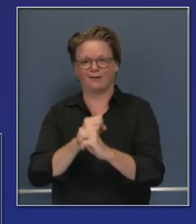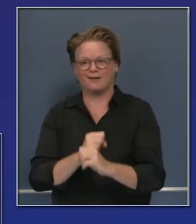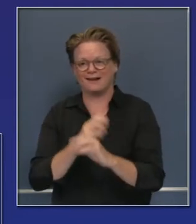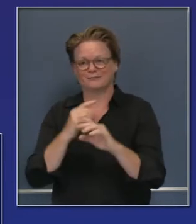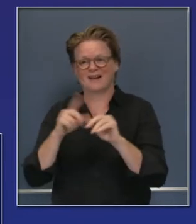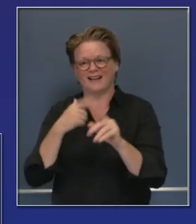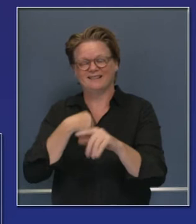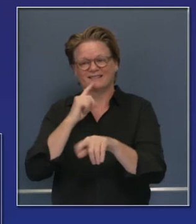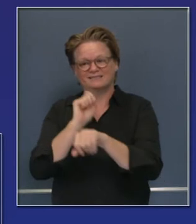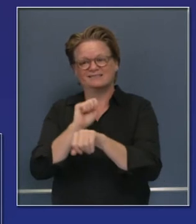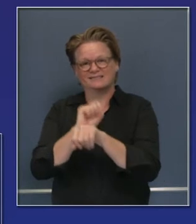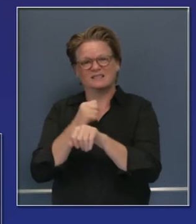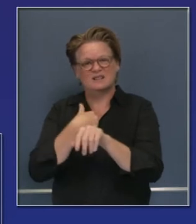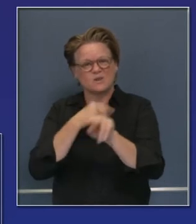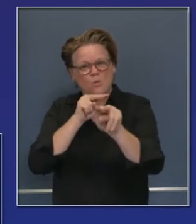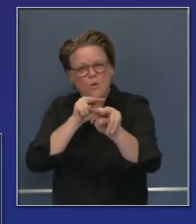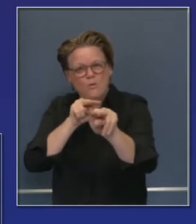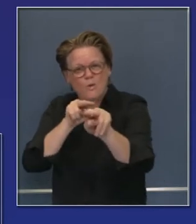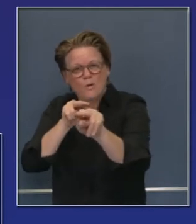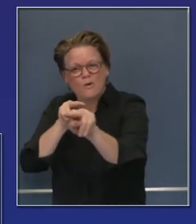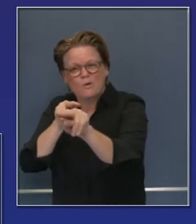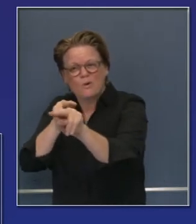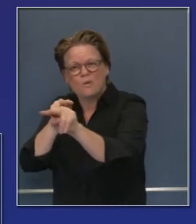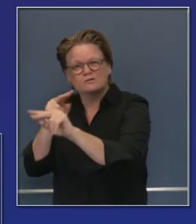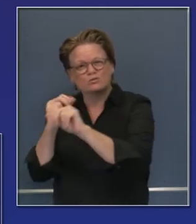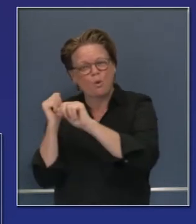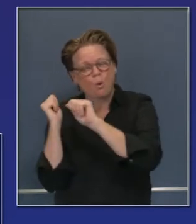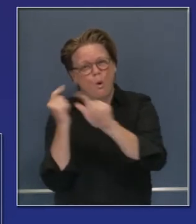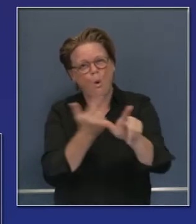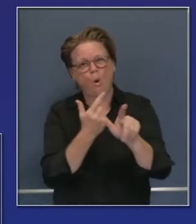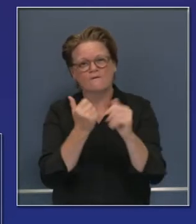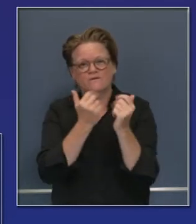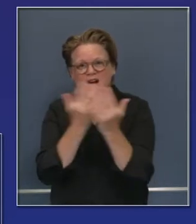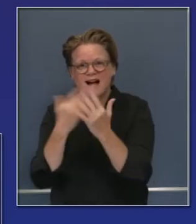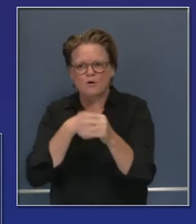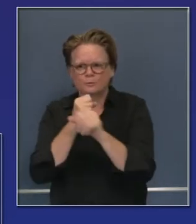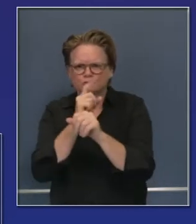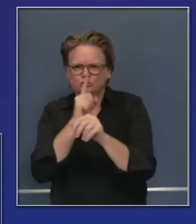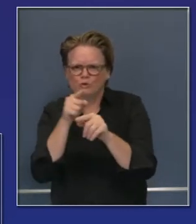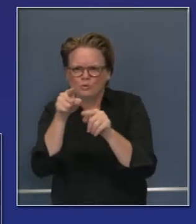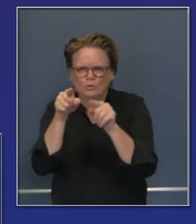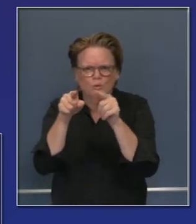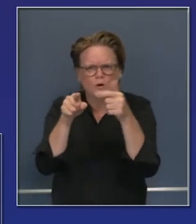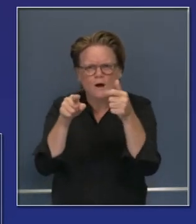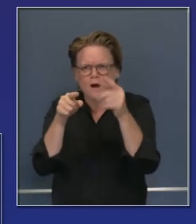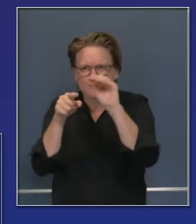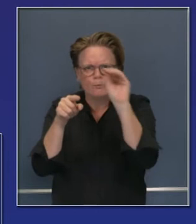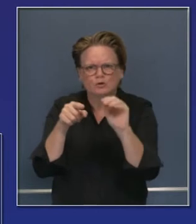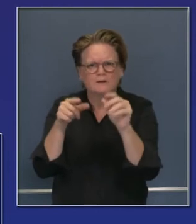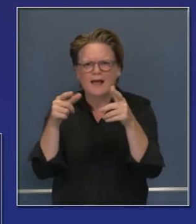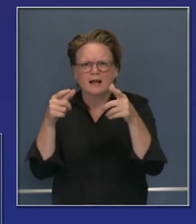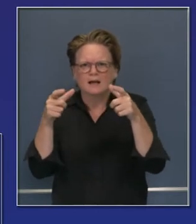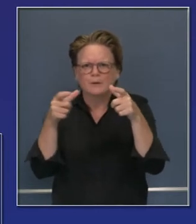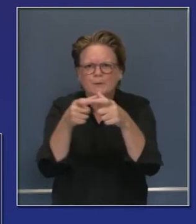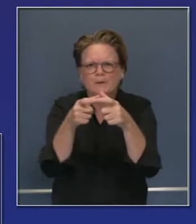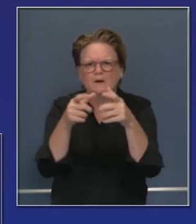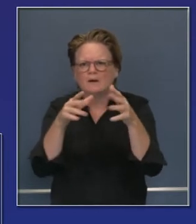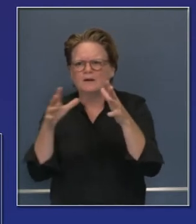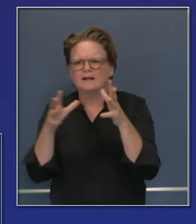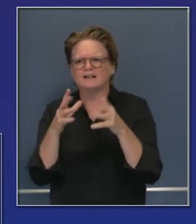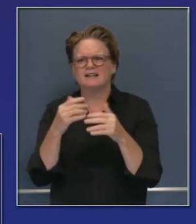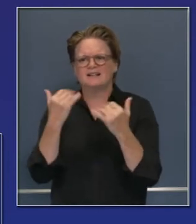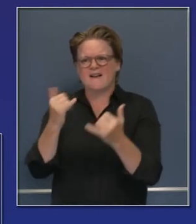gestionarlos todos y quiero que sepan esta información. Cero por ciento contenido el lunes con cinco mil acres incendiados.